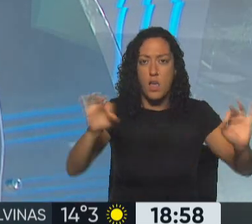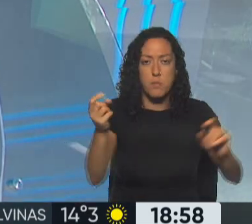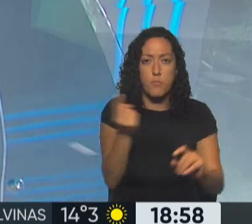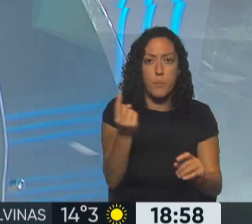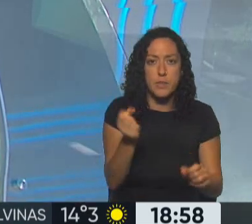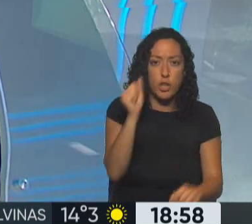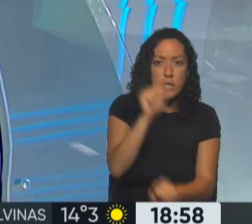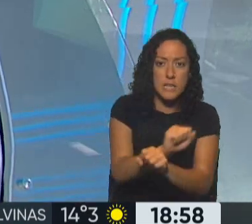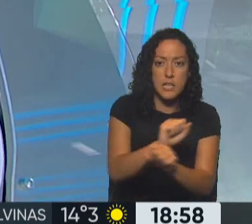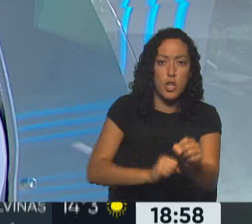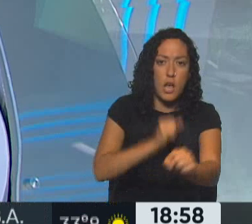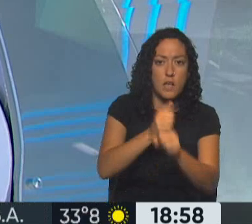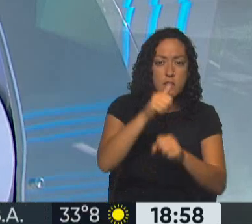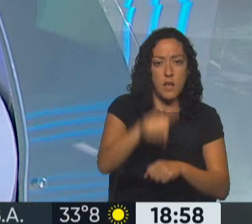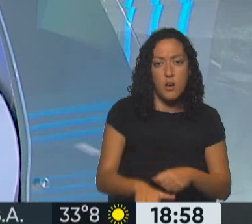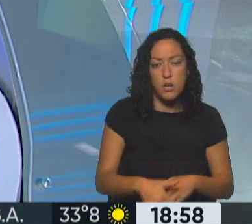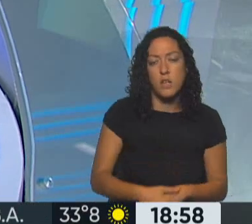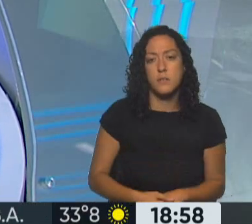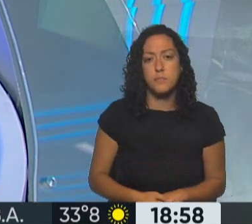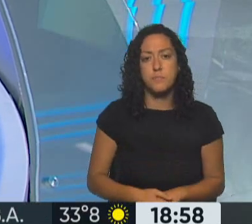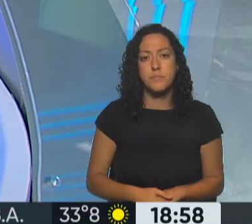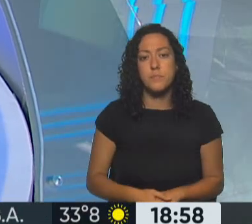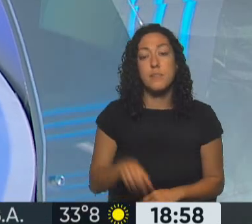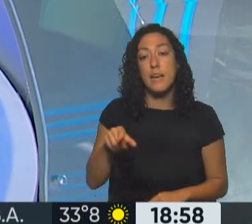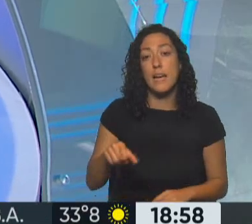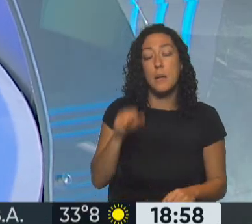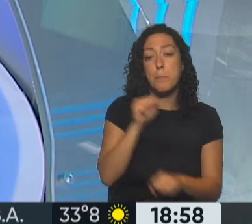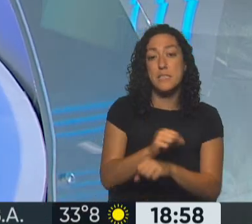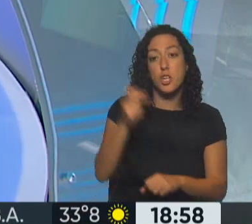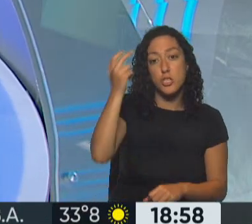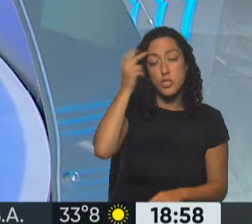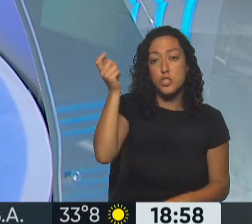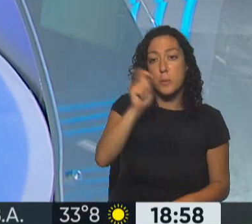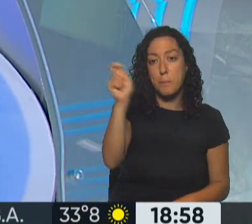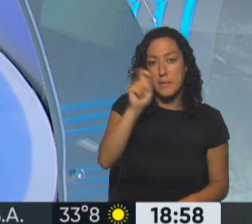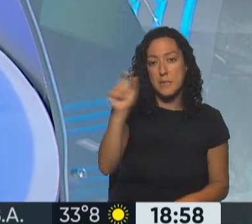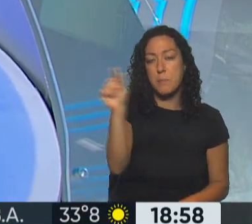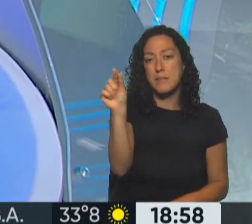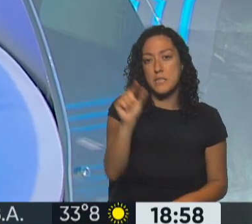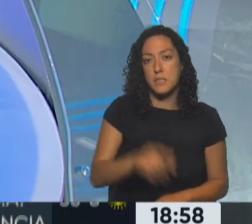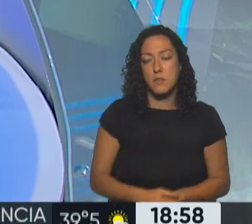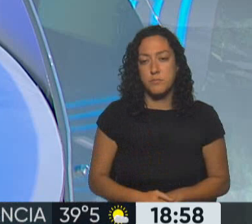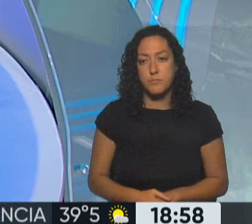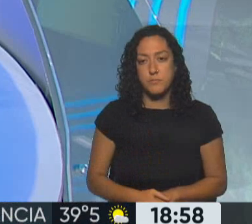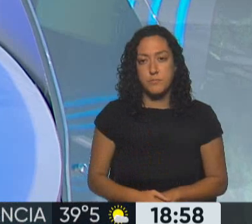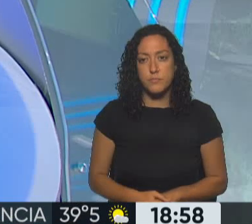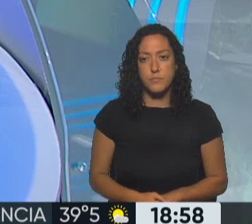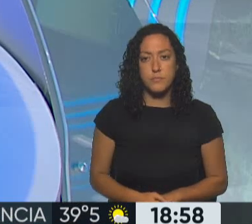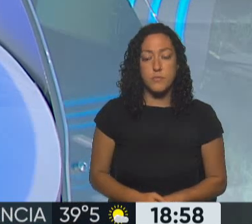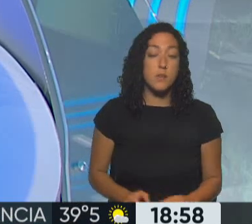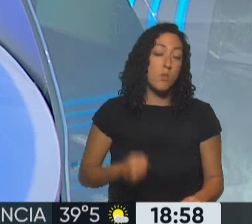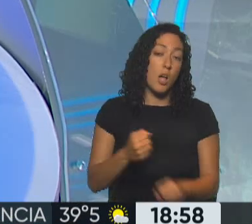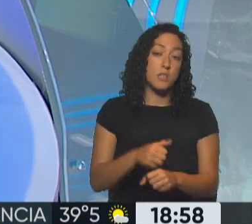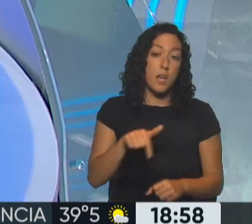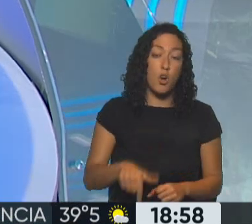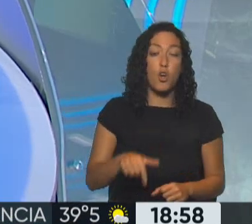fue detenido el 7 de diciembre y está cumpliendo una prisión de 18 meses, prisión preventiva. Claro. Bueno, hasta aquí algunos de